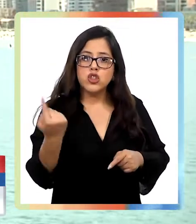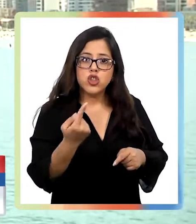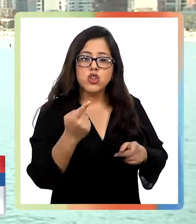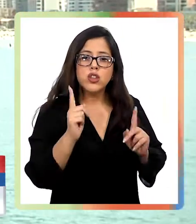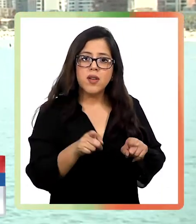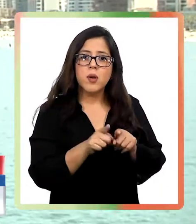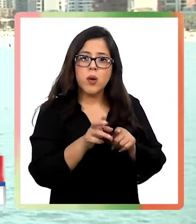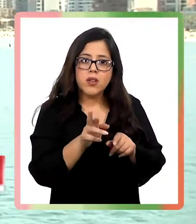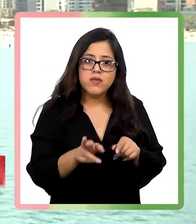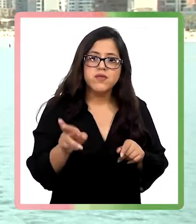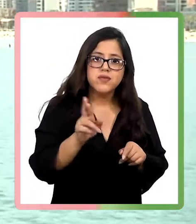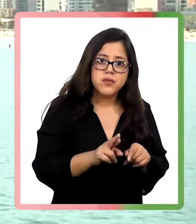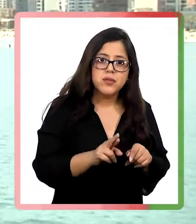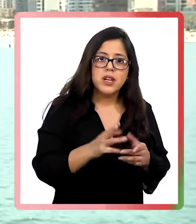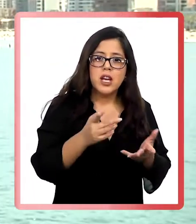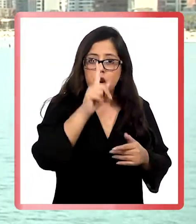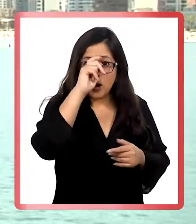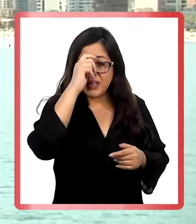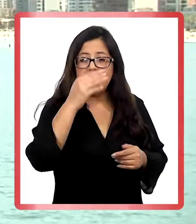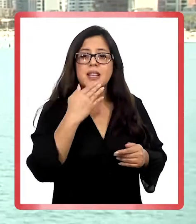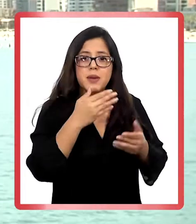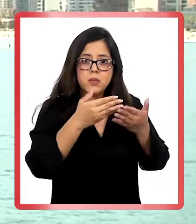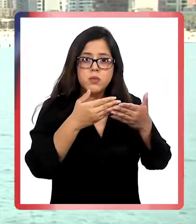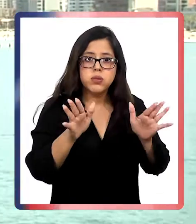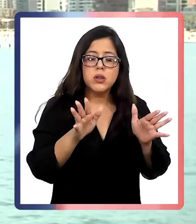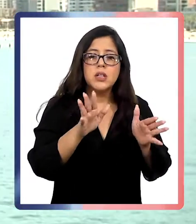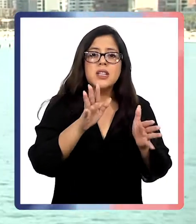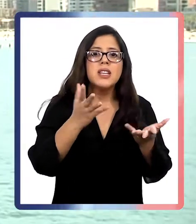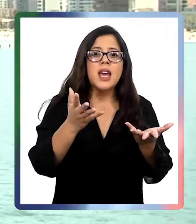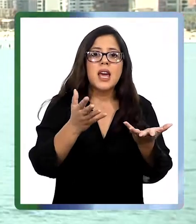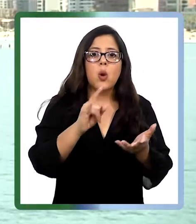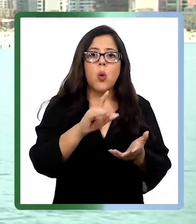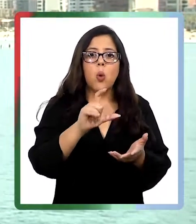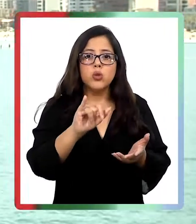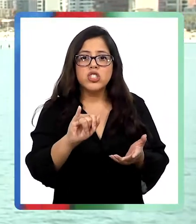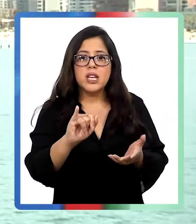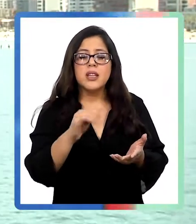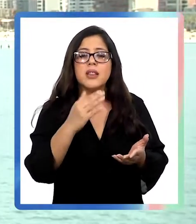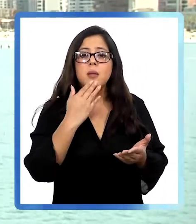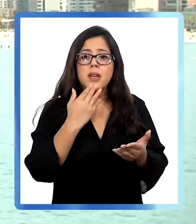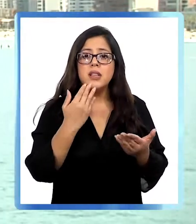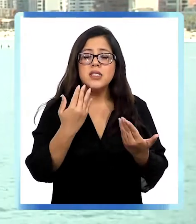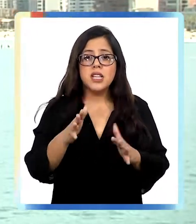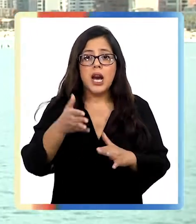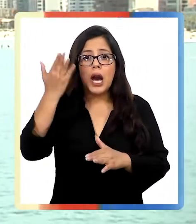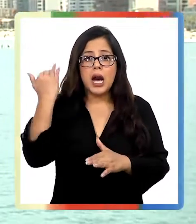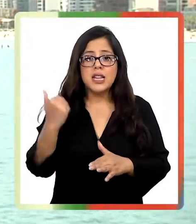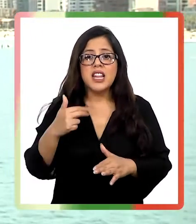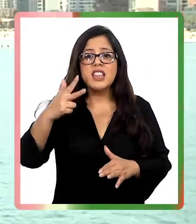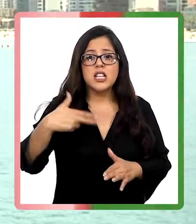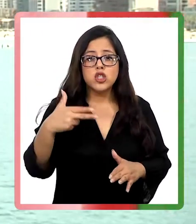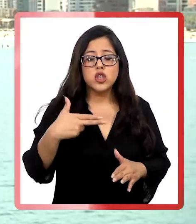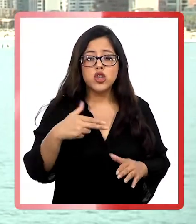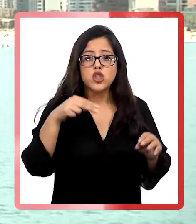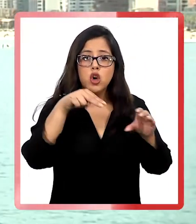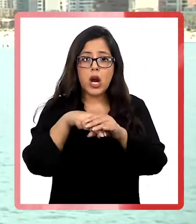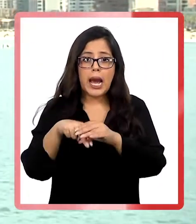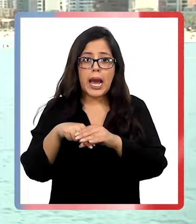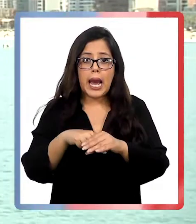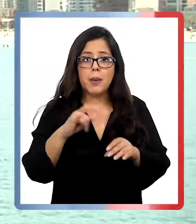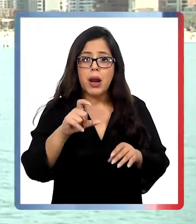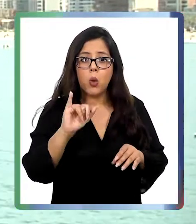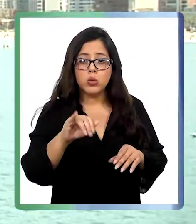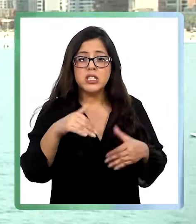Hemos tenido que recomplejizar nuevamente el hospital, abrir nuevamente unidades de cuidados intensivos. Nosotros cerramos el año con 18 camas UCI